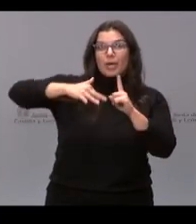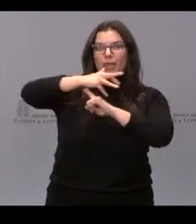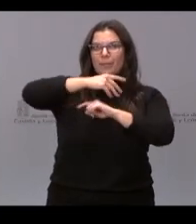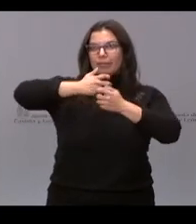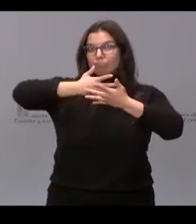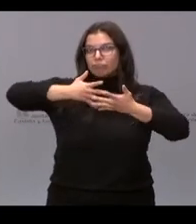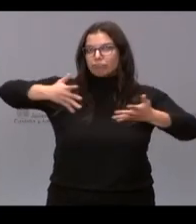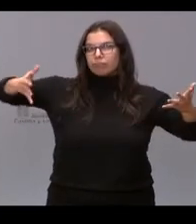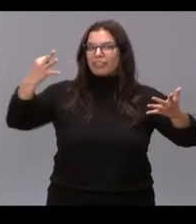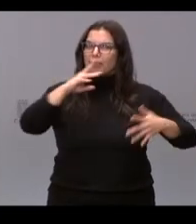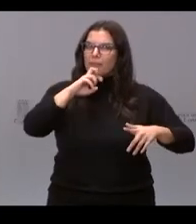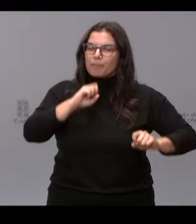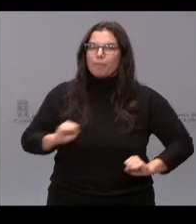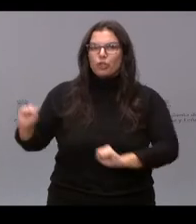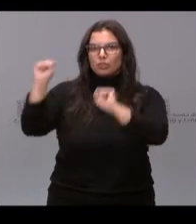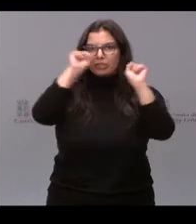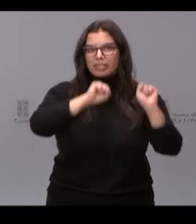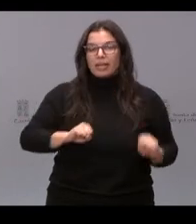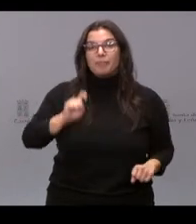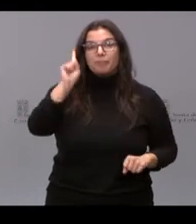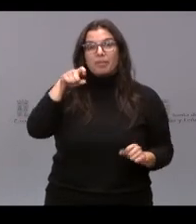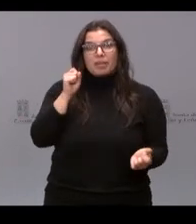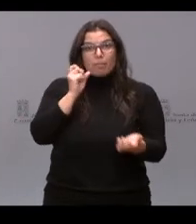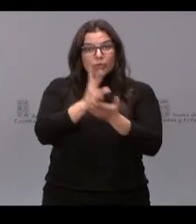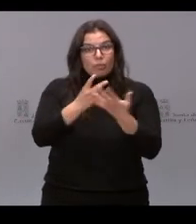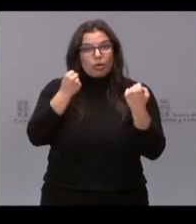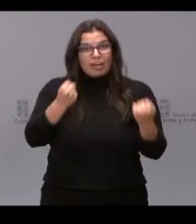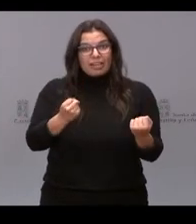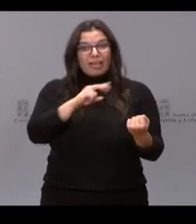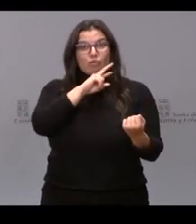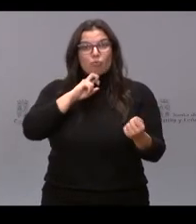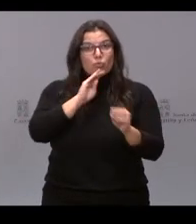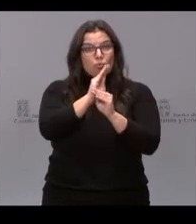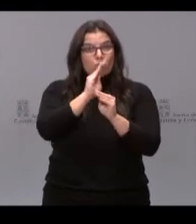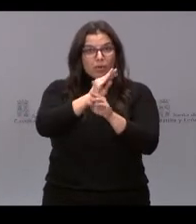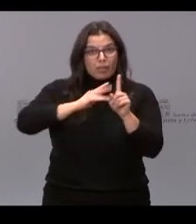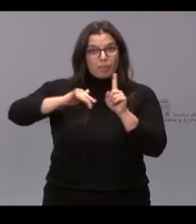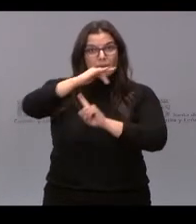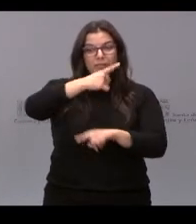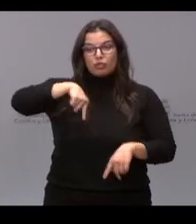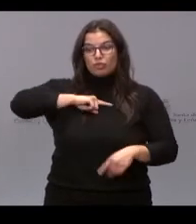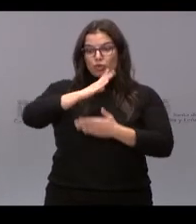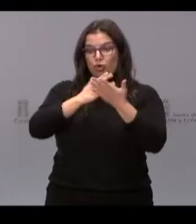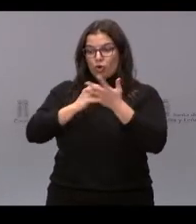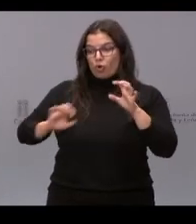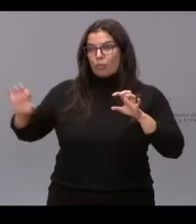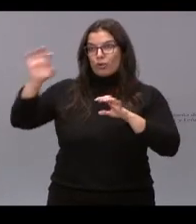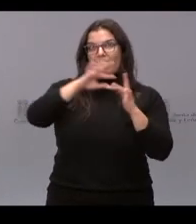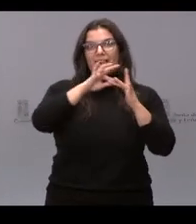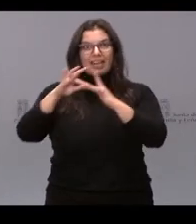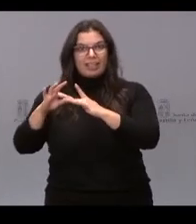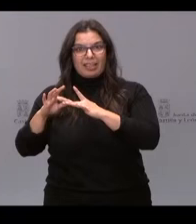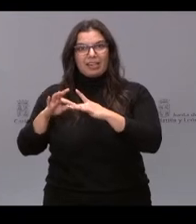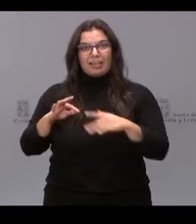proteger. Apostamos por las energías renovables. Somos la comunidad autónoma líder en energías renovables.